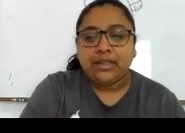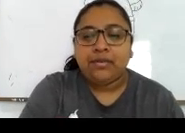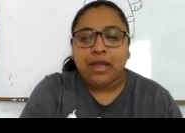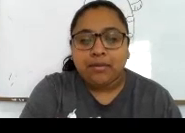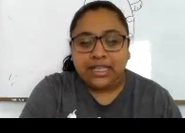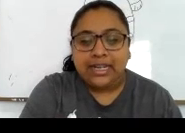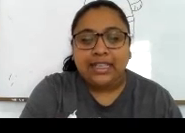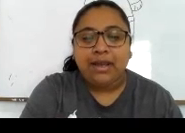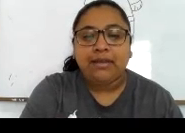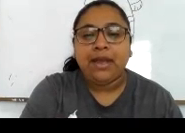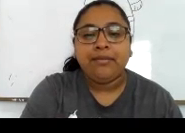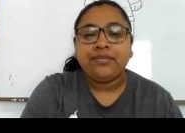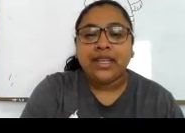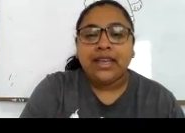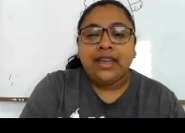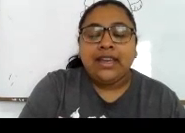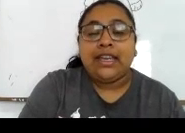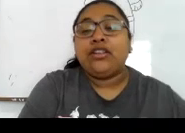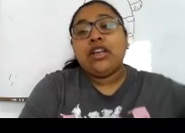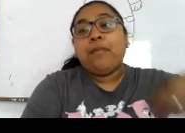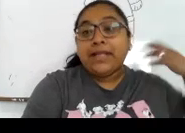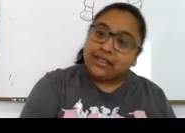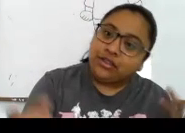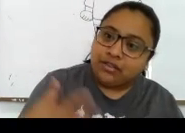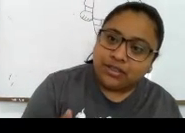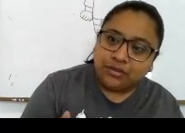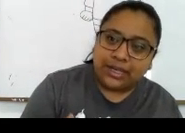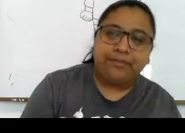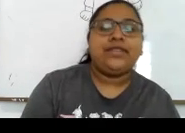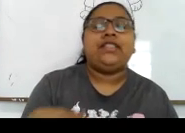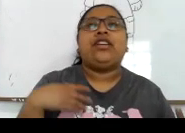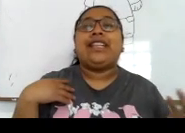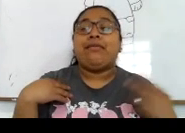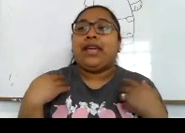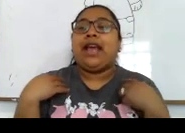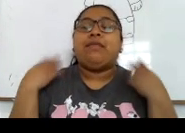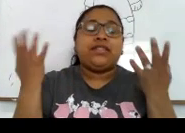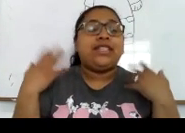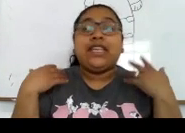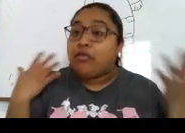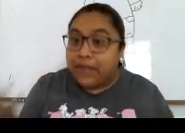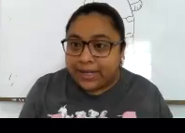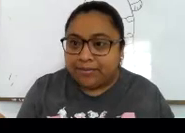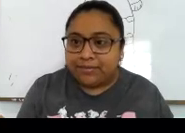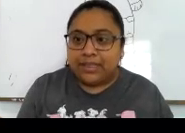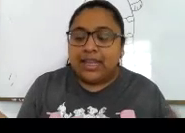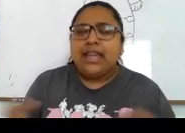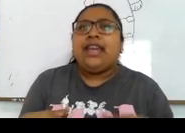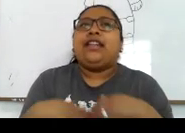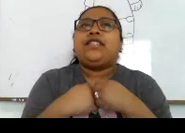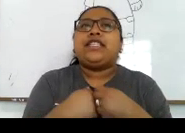Les voy a mostrar Esta imagen, miren Que no solo pasa eso Que no escuchan Sino que también Hay personas Que no ven